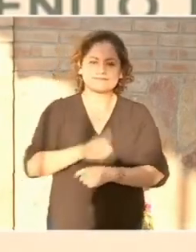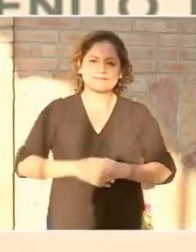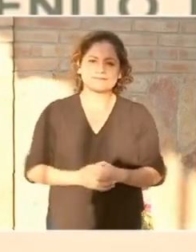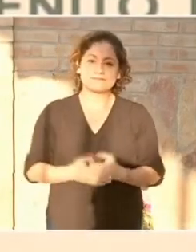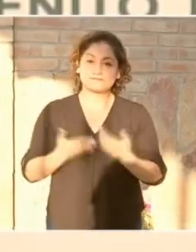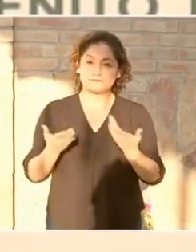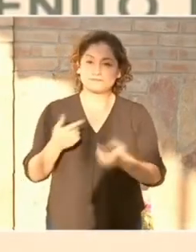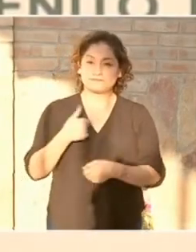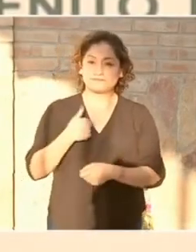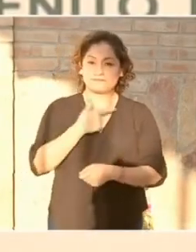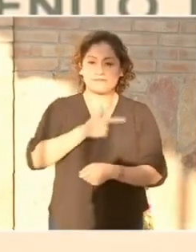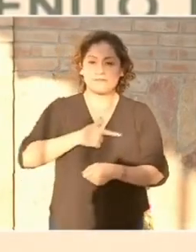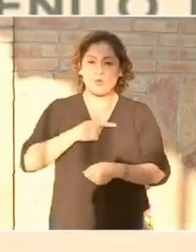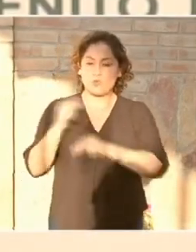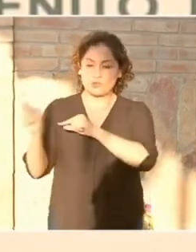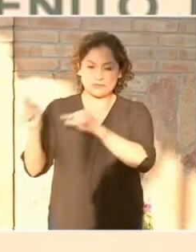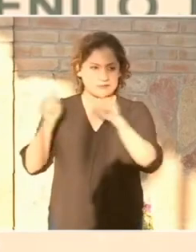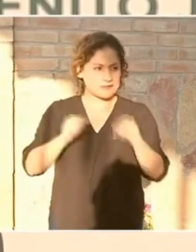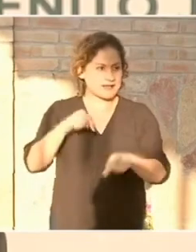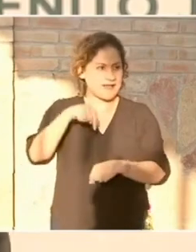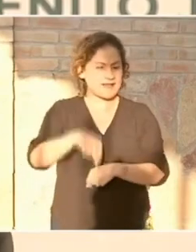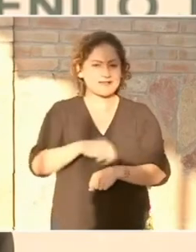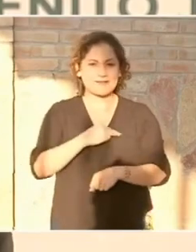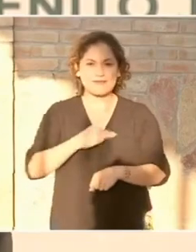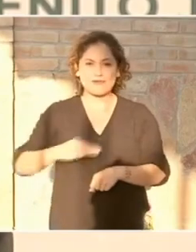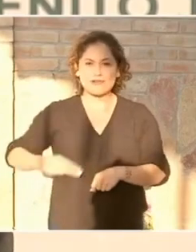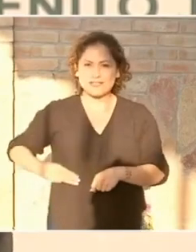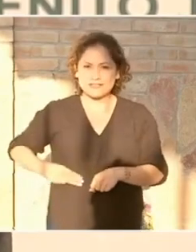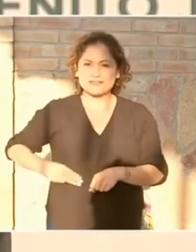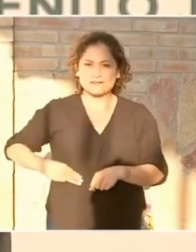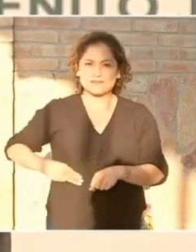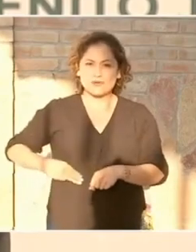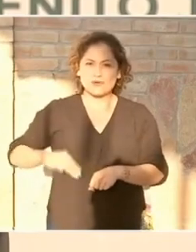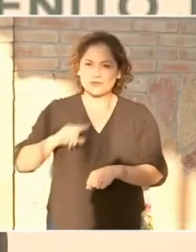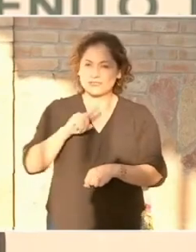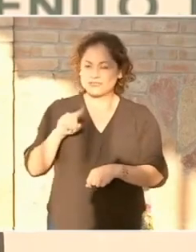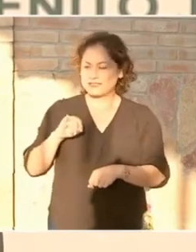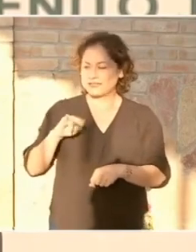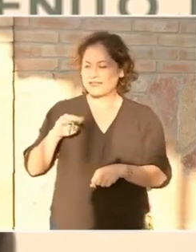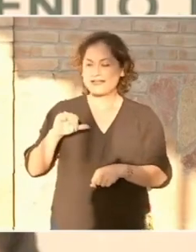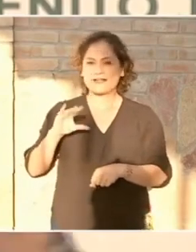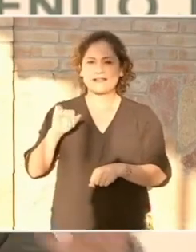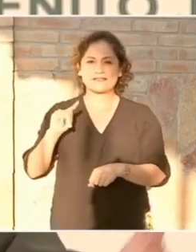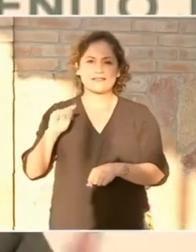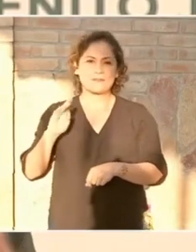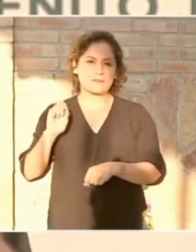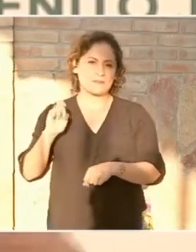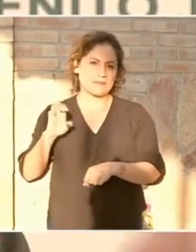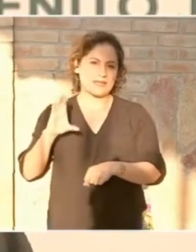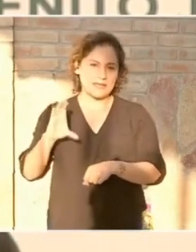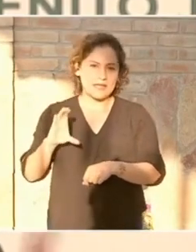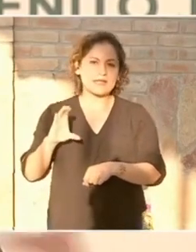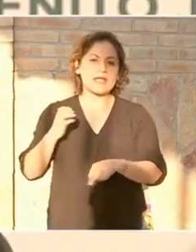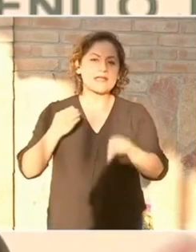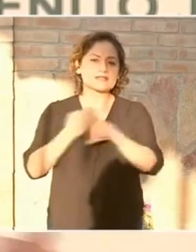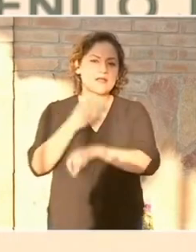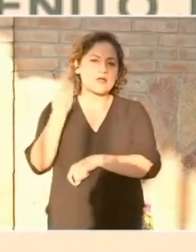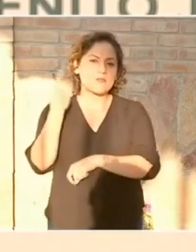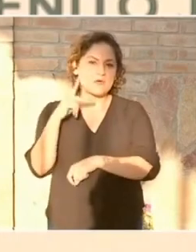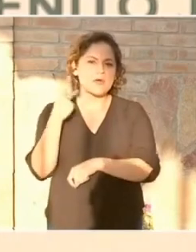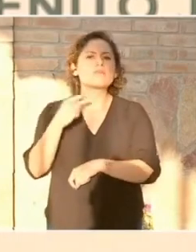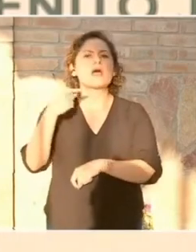en Sinacatepec, en Puebla. Ahora, voy a estar viniendo